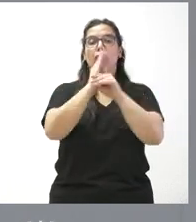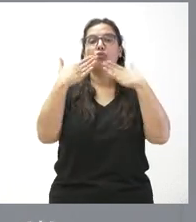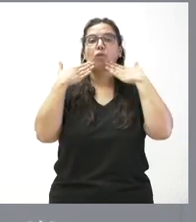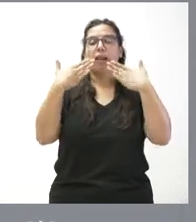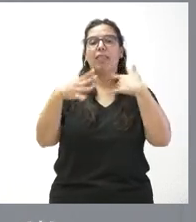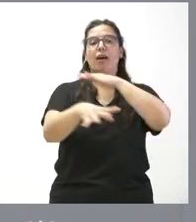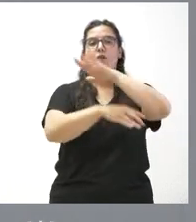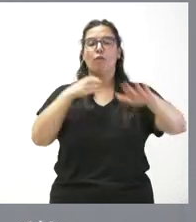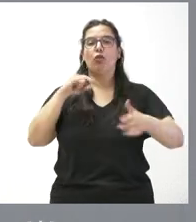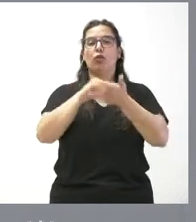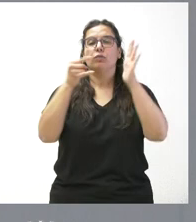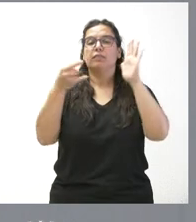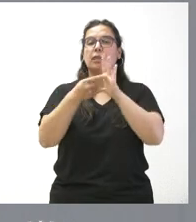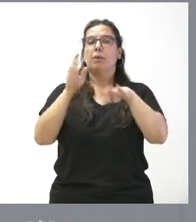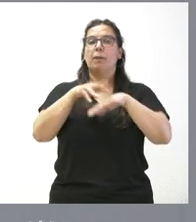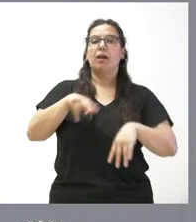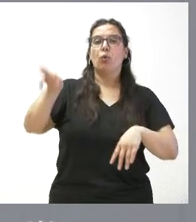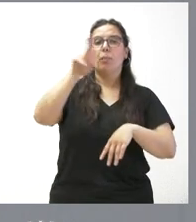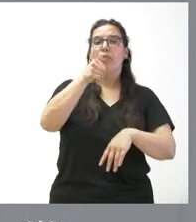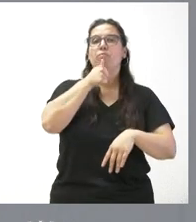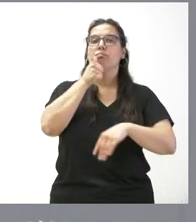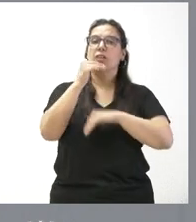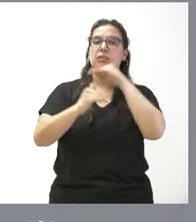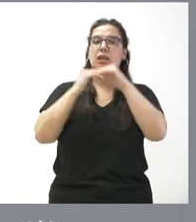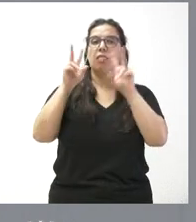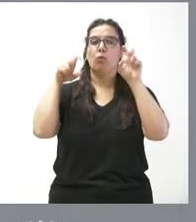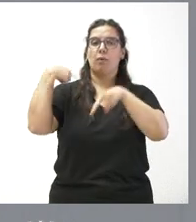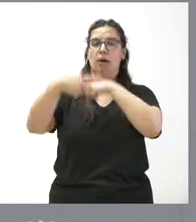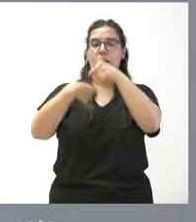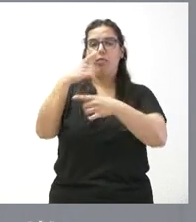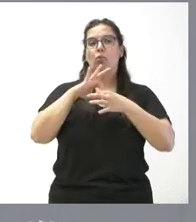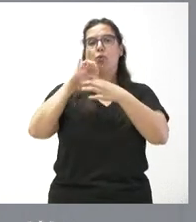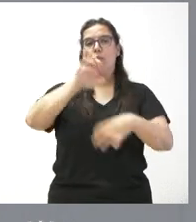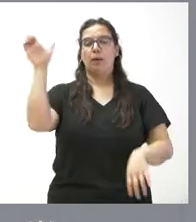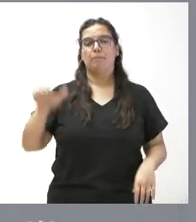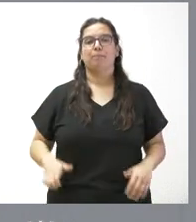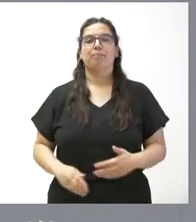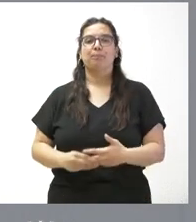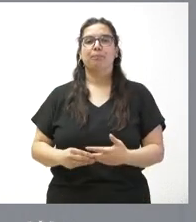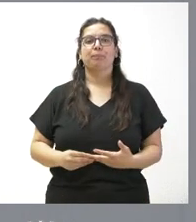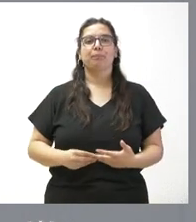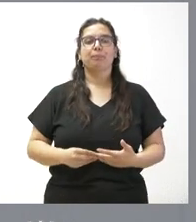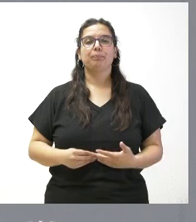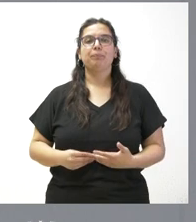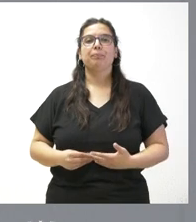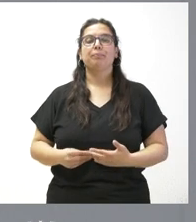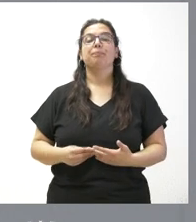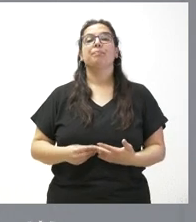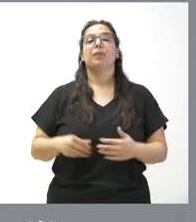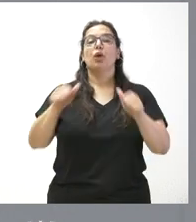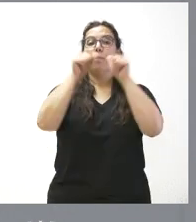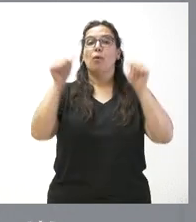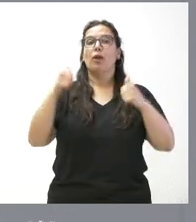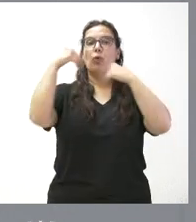fondos del Mecanismo de Recuperación y Resiliencia de la nueva generación de la Unión Europea. Se impulsa el modelo de atención a la